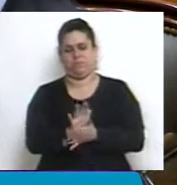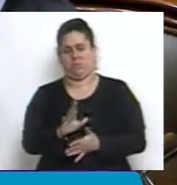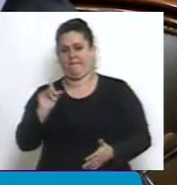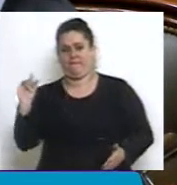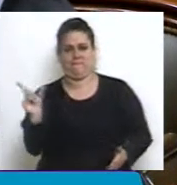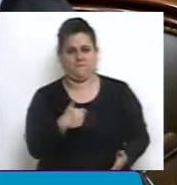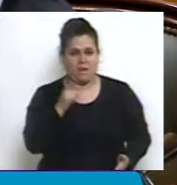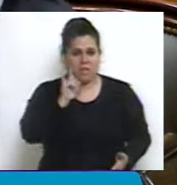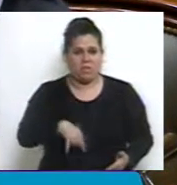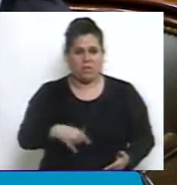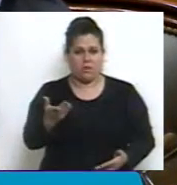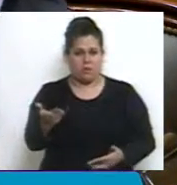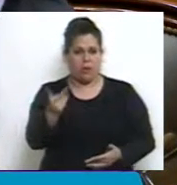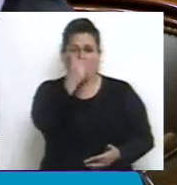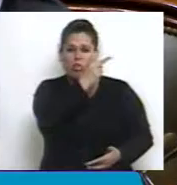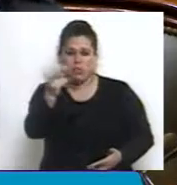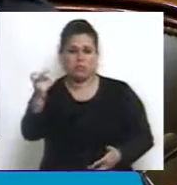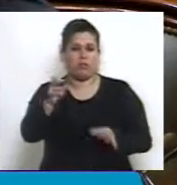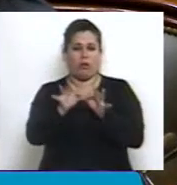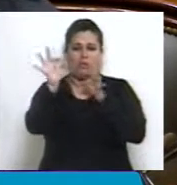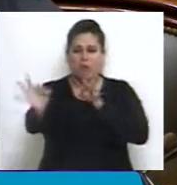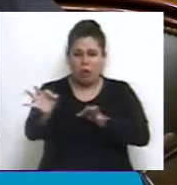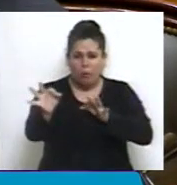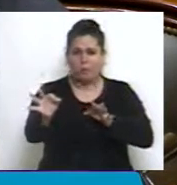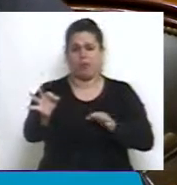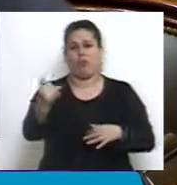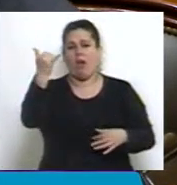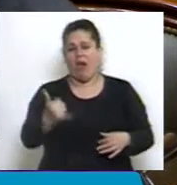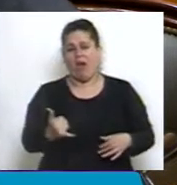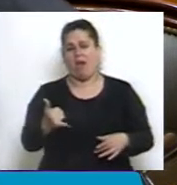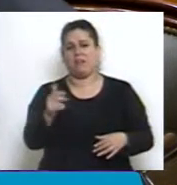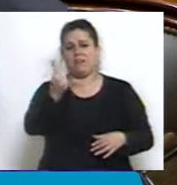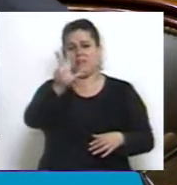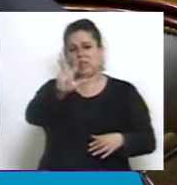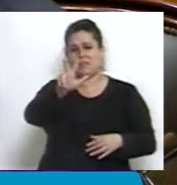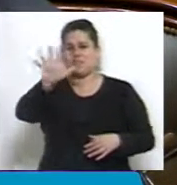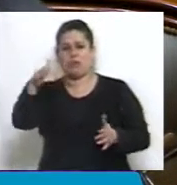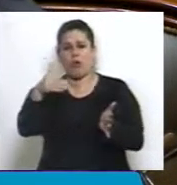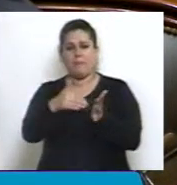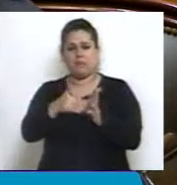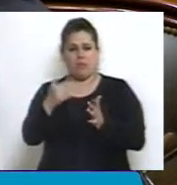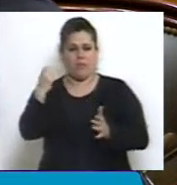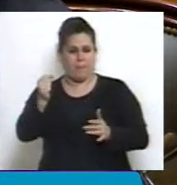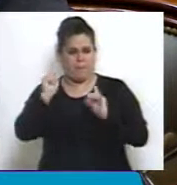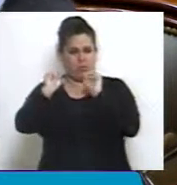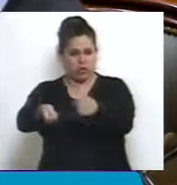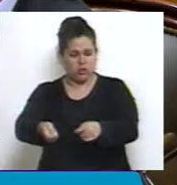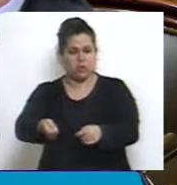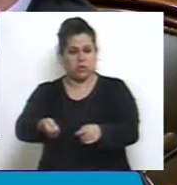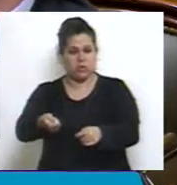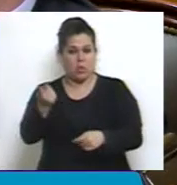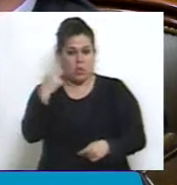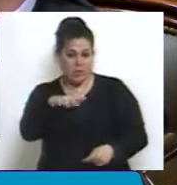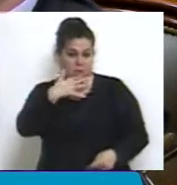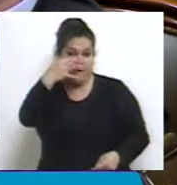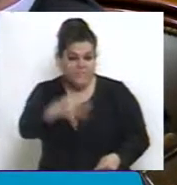para 200 kilómetros de autovía se han incorporado 35 millones de pesos, y se prevé cuando se